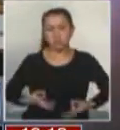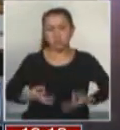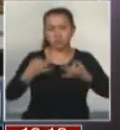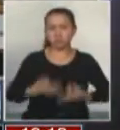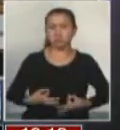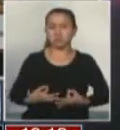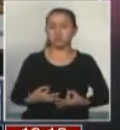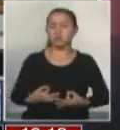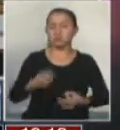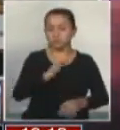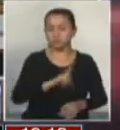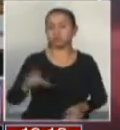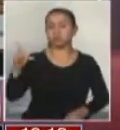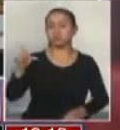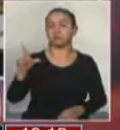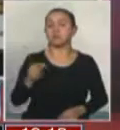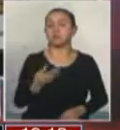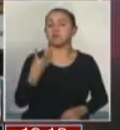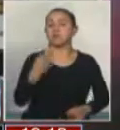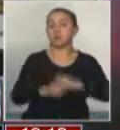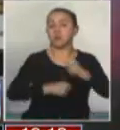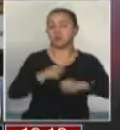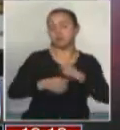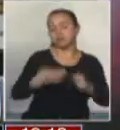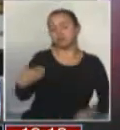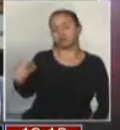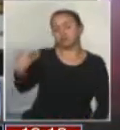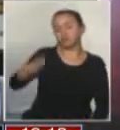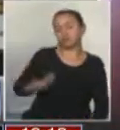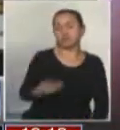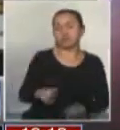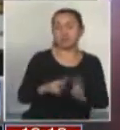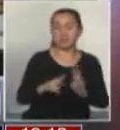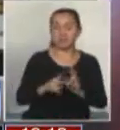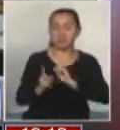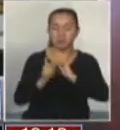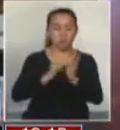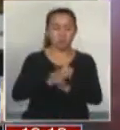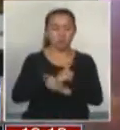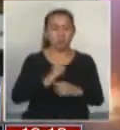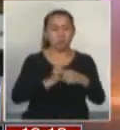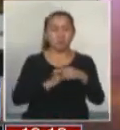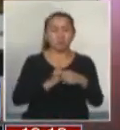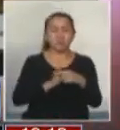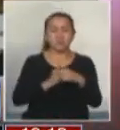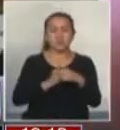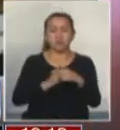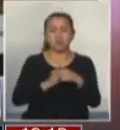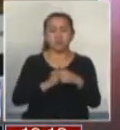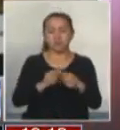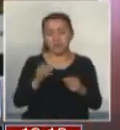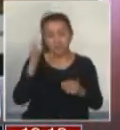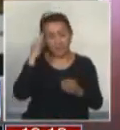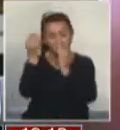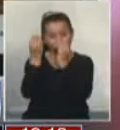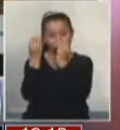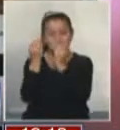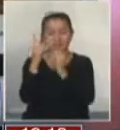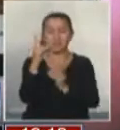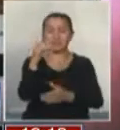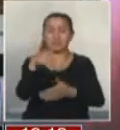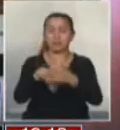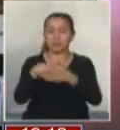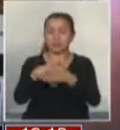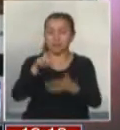de impulsar esta iniciativa hace cuatro años. Creo que hemos generado un cambio muy positivo en la lógica democrática del